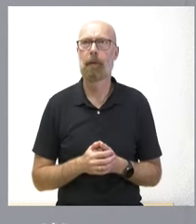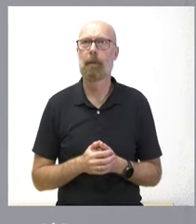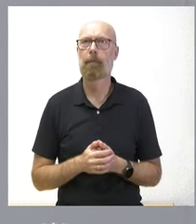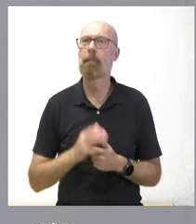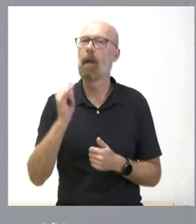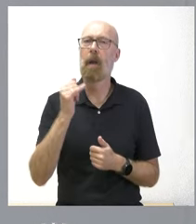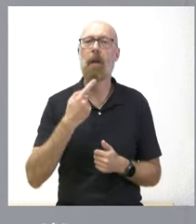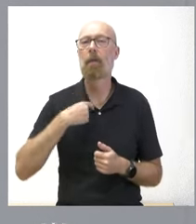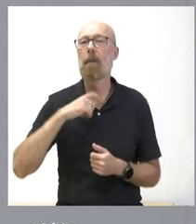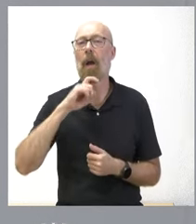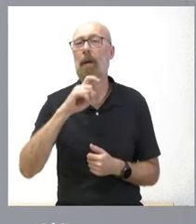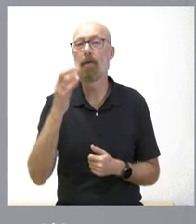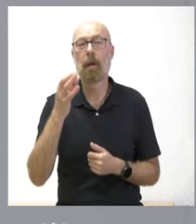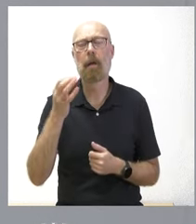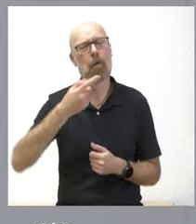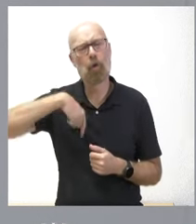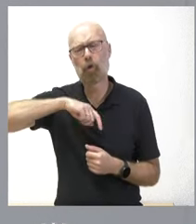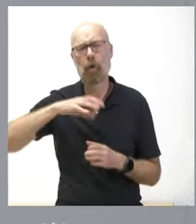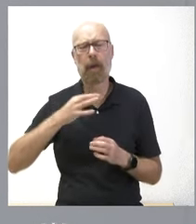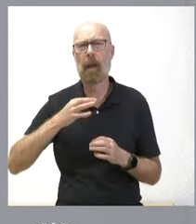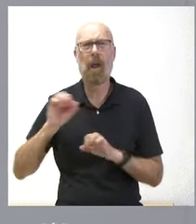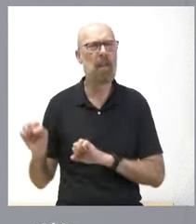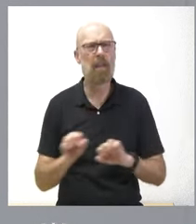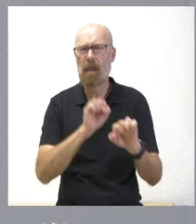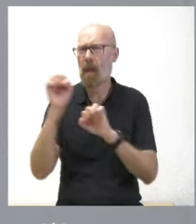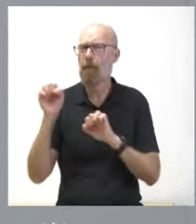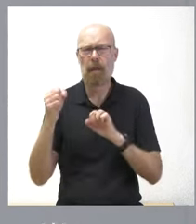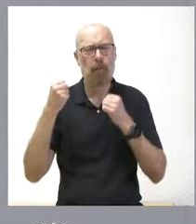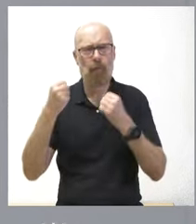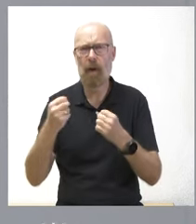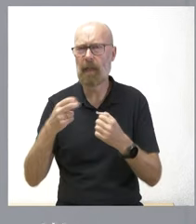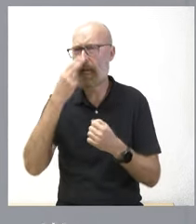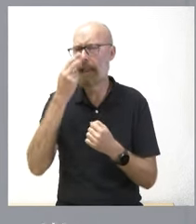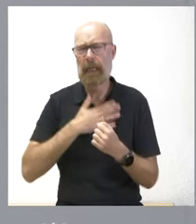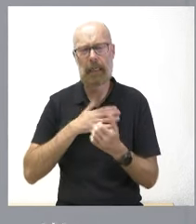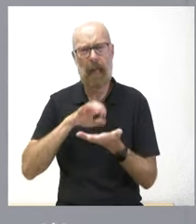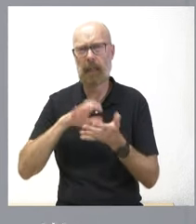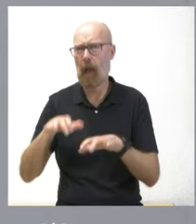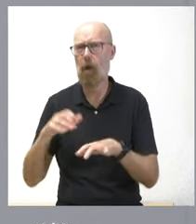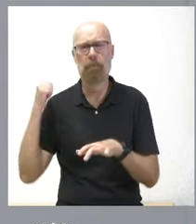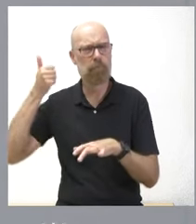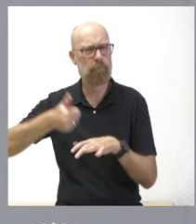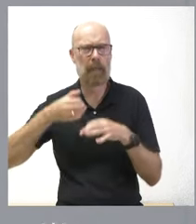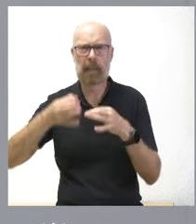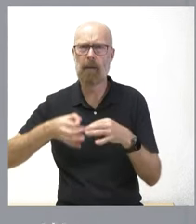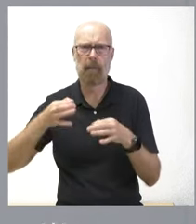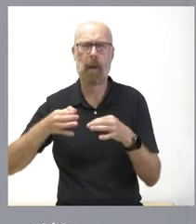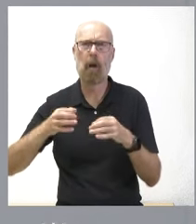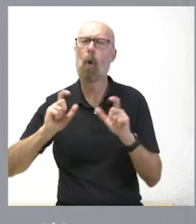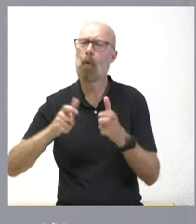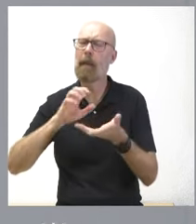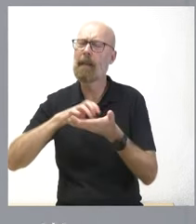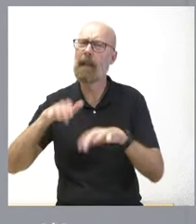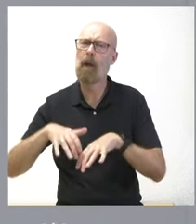mensaje que les podemos dar es que defenderemos con uñas y dientes los intereses de Castilla y León es lo que hemos hecho siempre con la Junta de Castilla y León se puede contar para